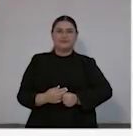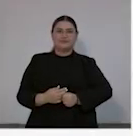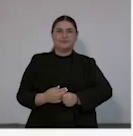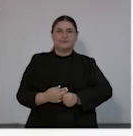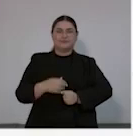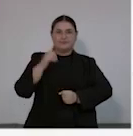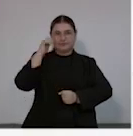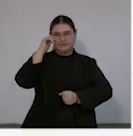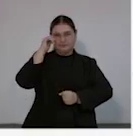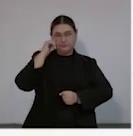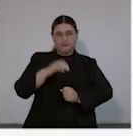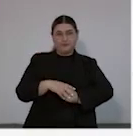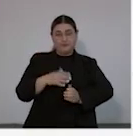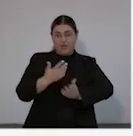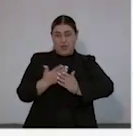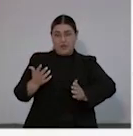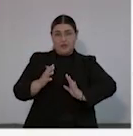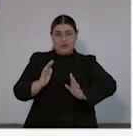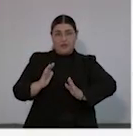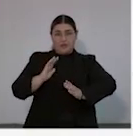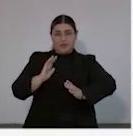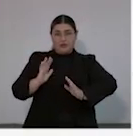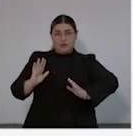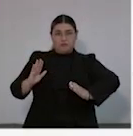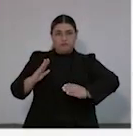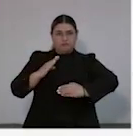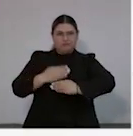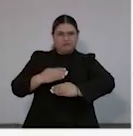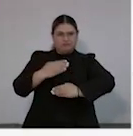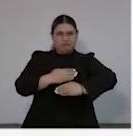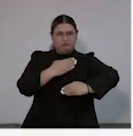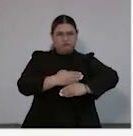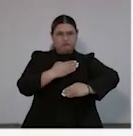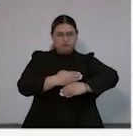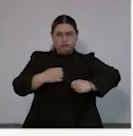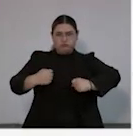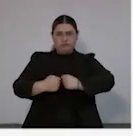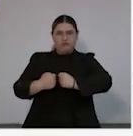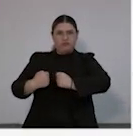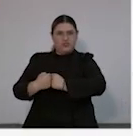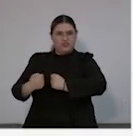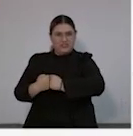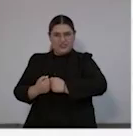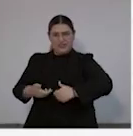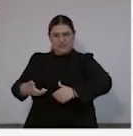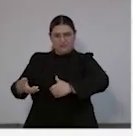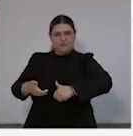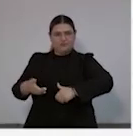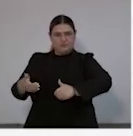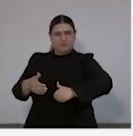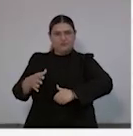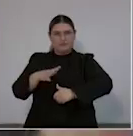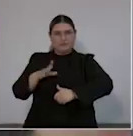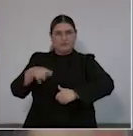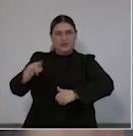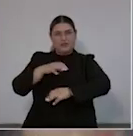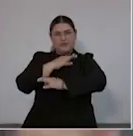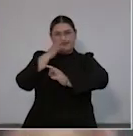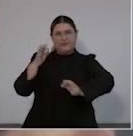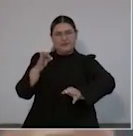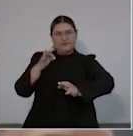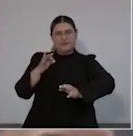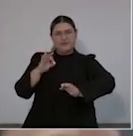A raíz del cierre de la garita, o varias, la CBP dio unas frases,